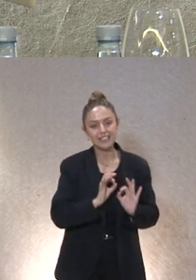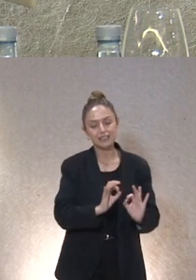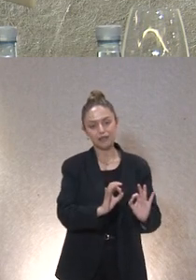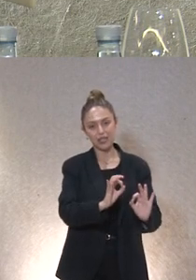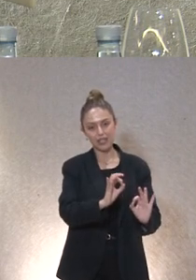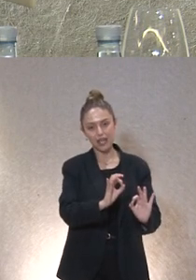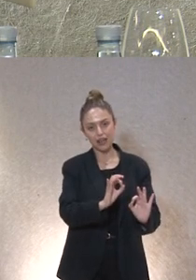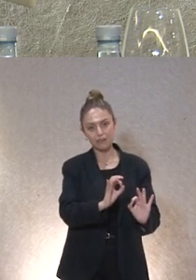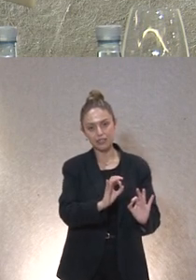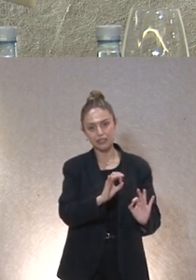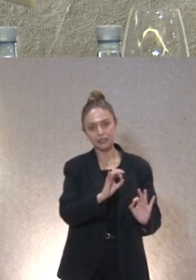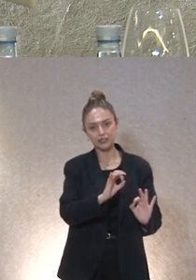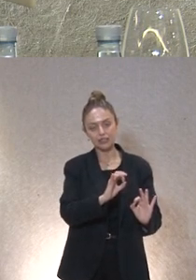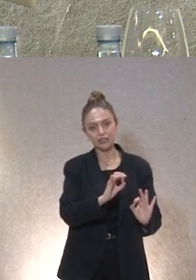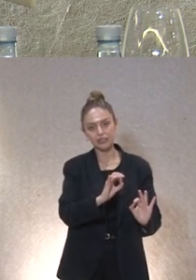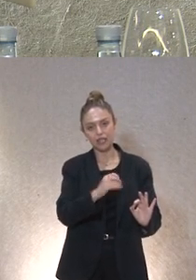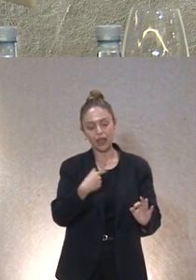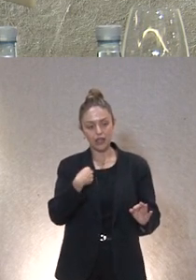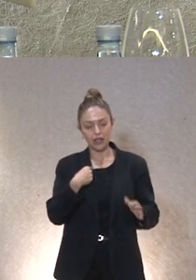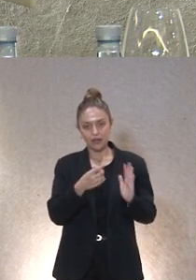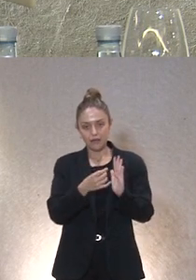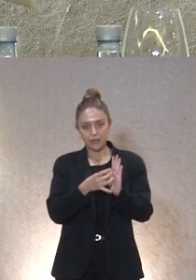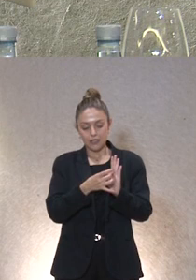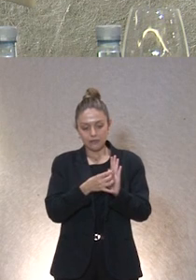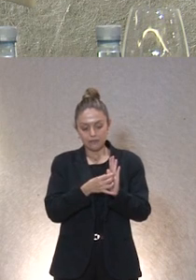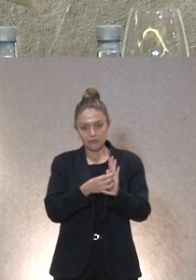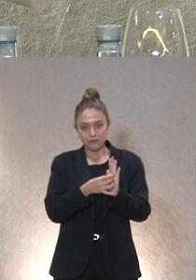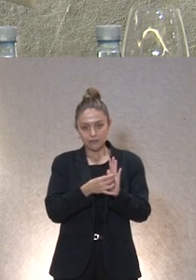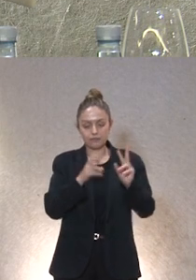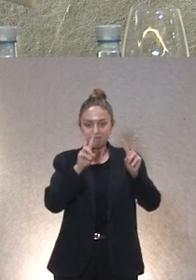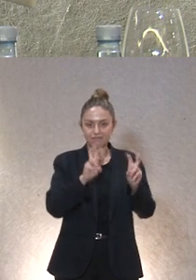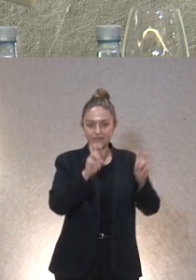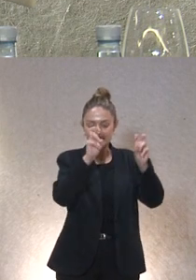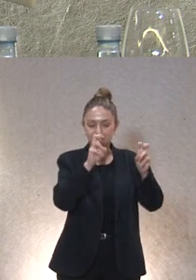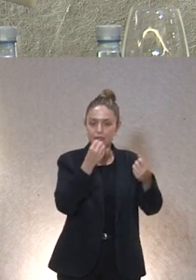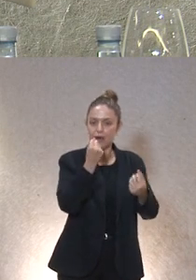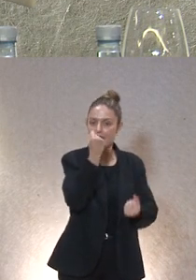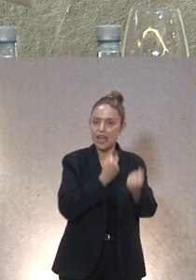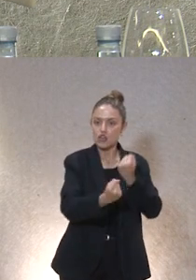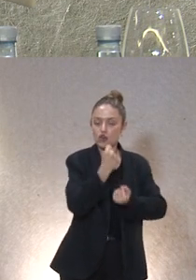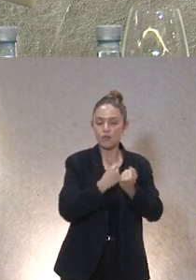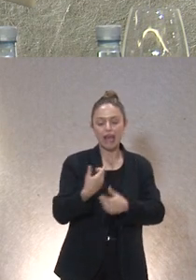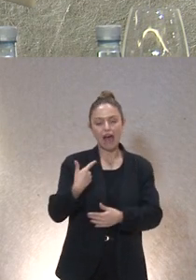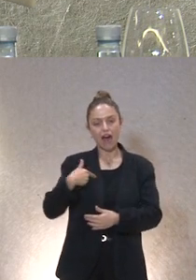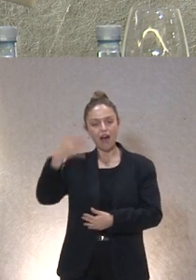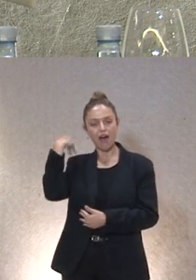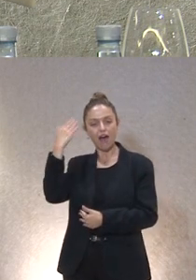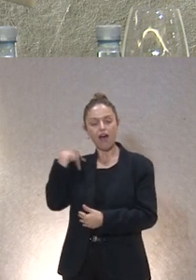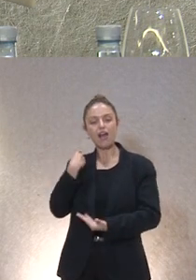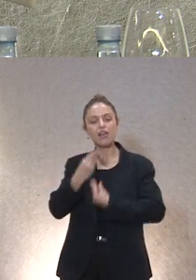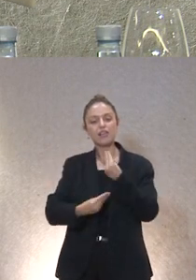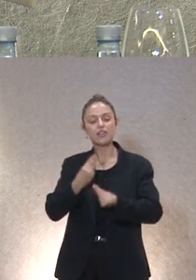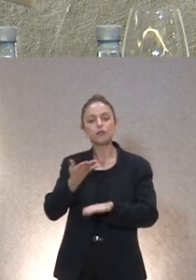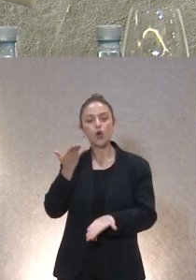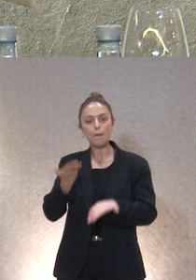la parte de la tarea que nos compete a nosotros es en temas económicos desarrollamos ya hace años un